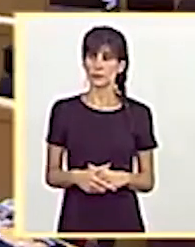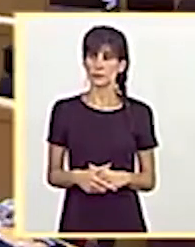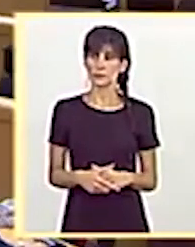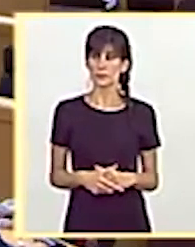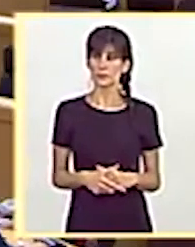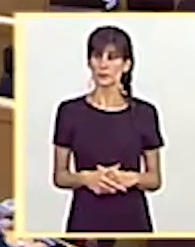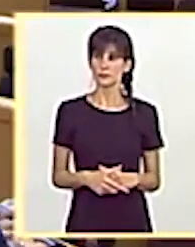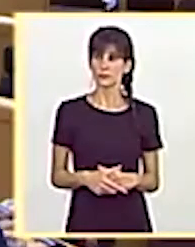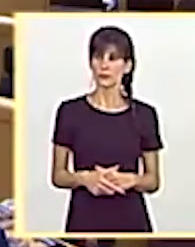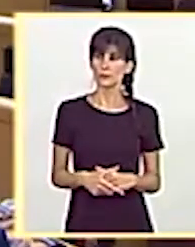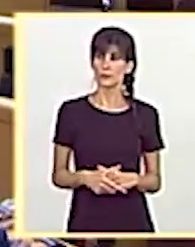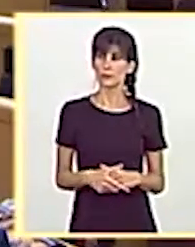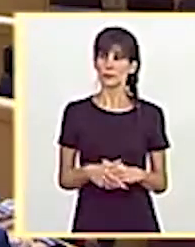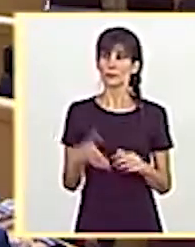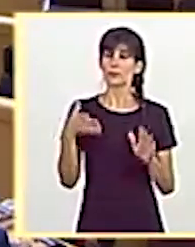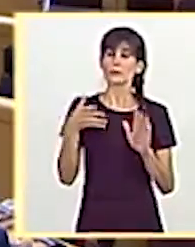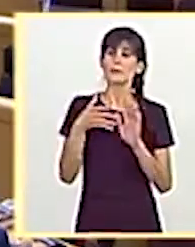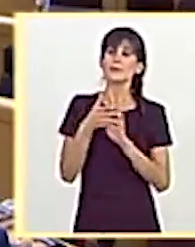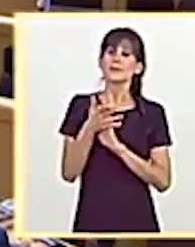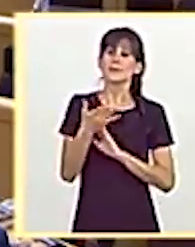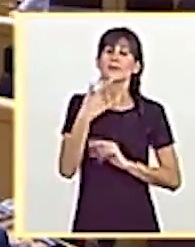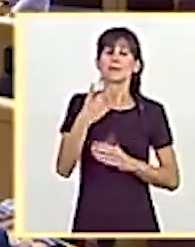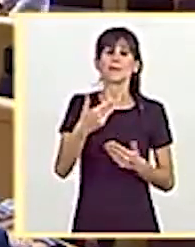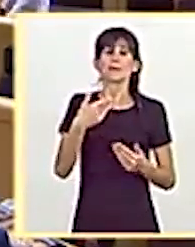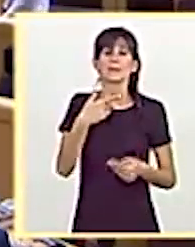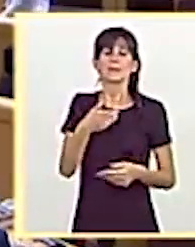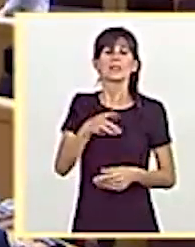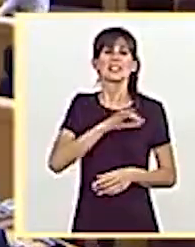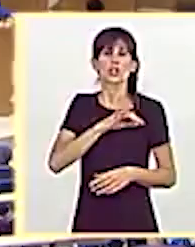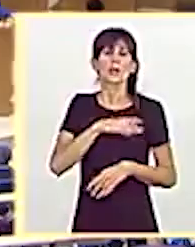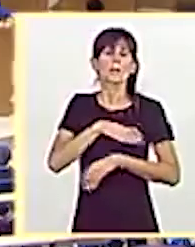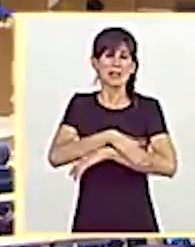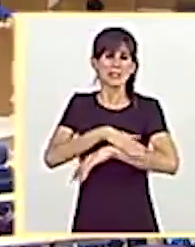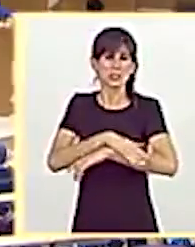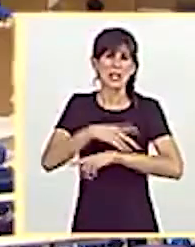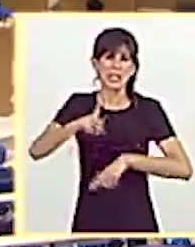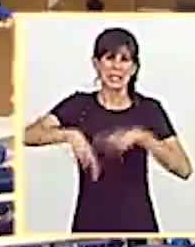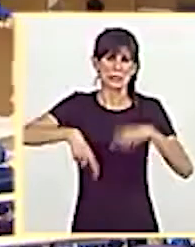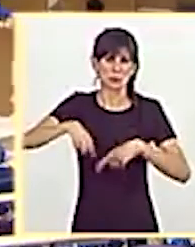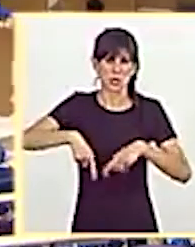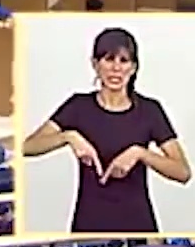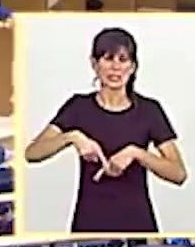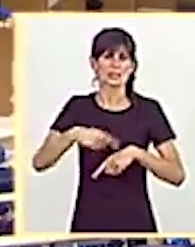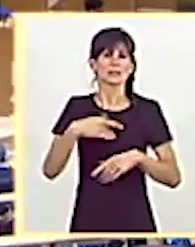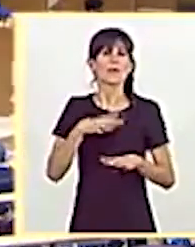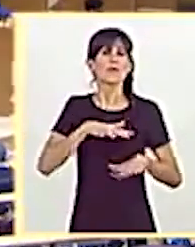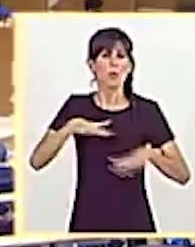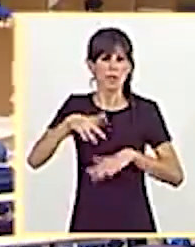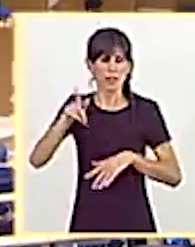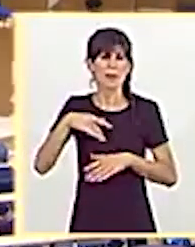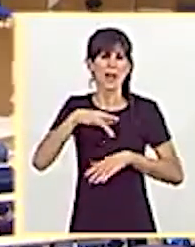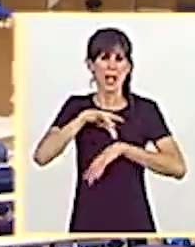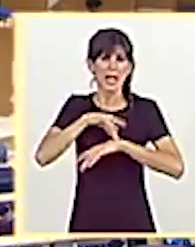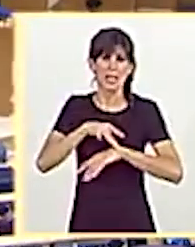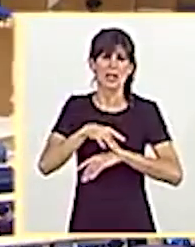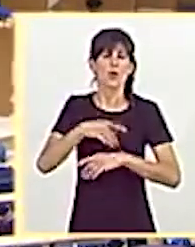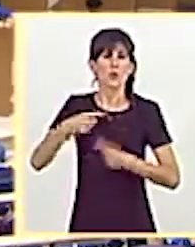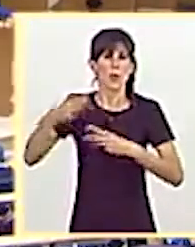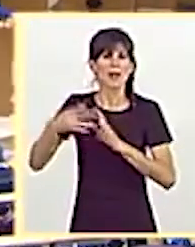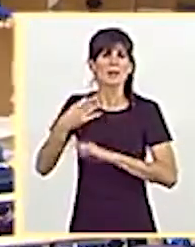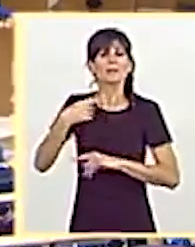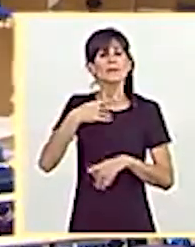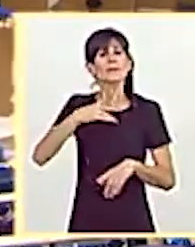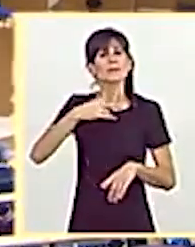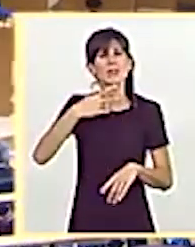Dirigidas al señor ministro de Transportes, Movilidad y Agenda Urbana, pregunta del senador Rufa Gracia, del Grupo